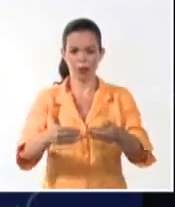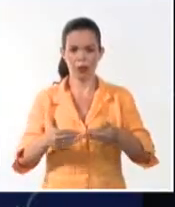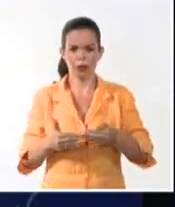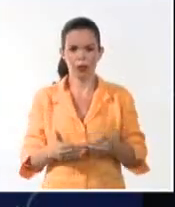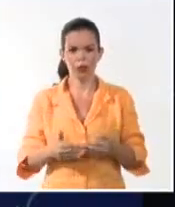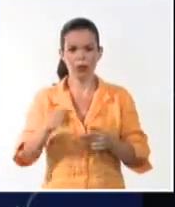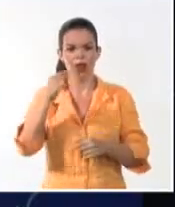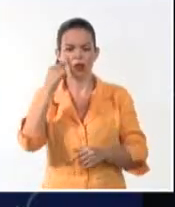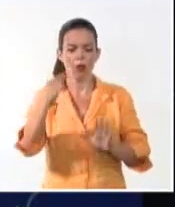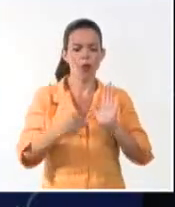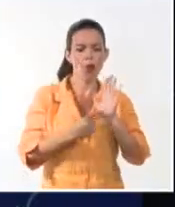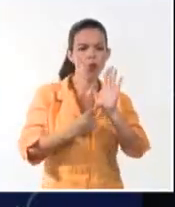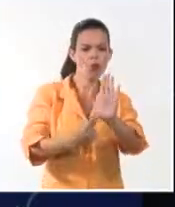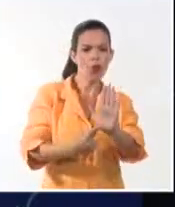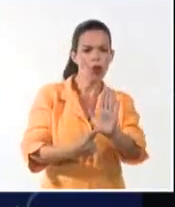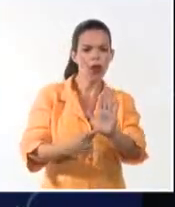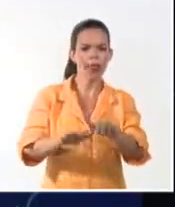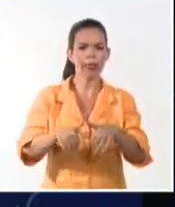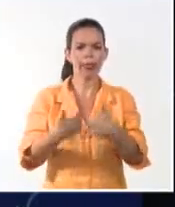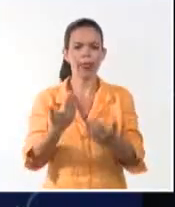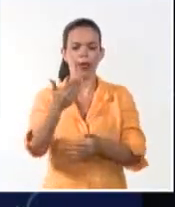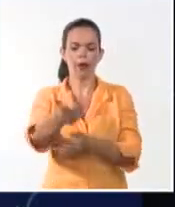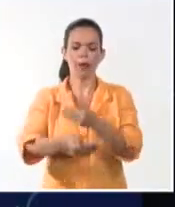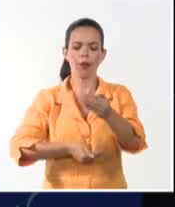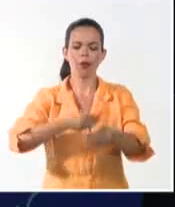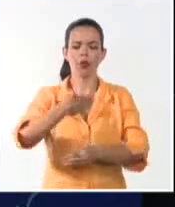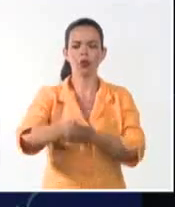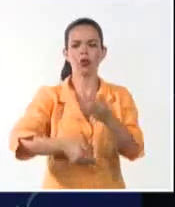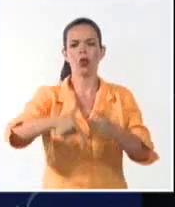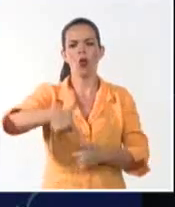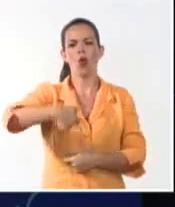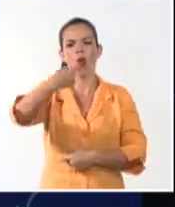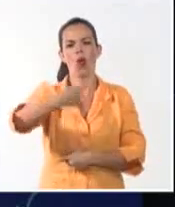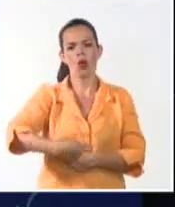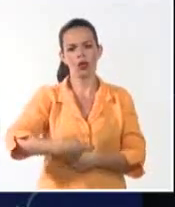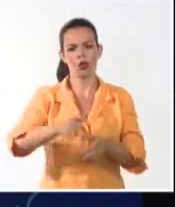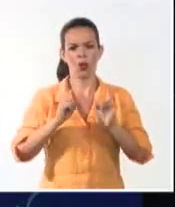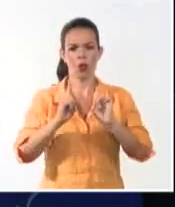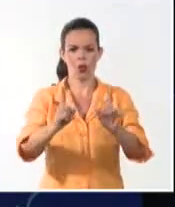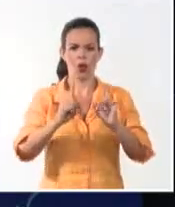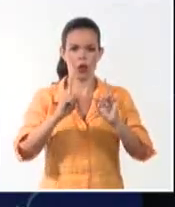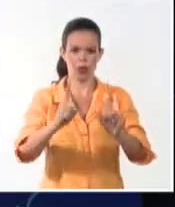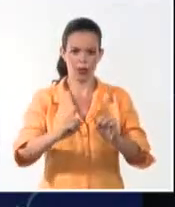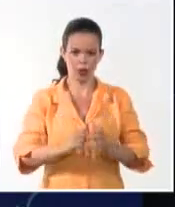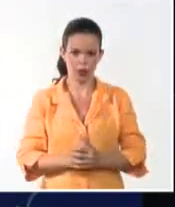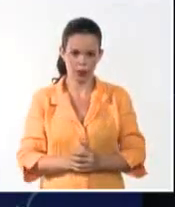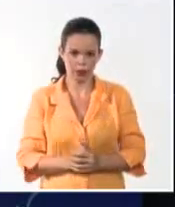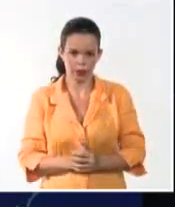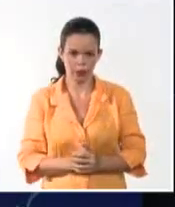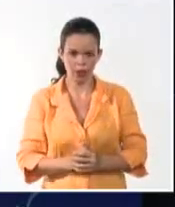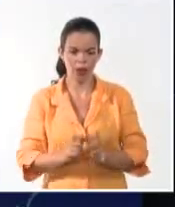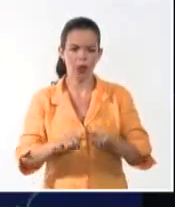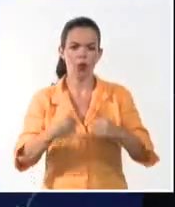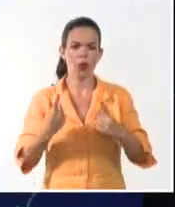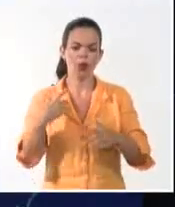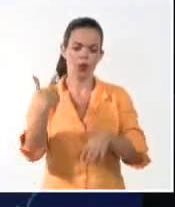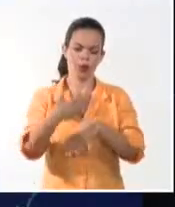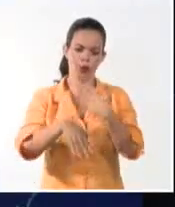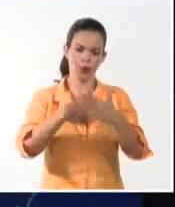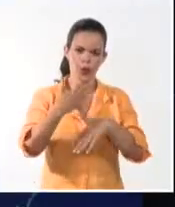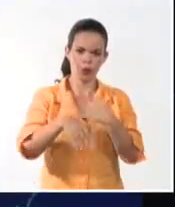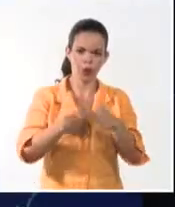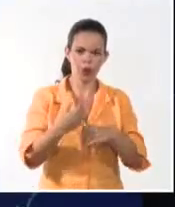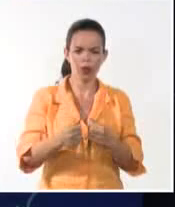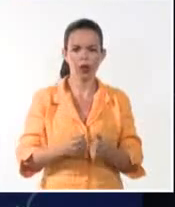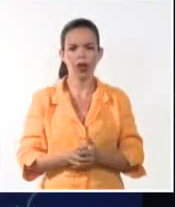descargo de pruebas que forma parte del proceso de juicio político contra el presidente Guillermo Lazo por el presunto delito de peculado,